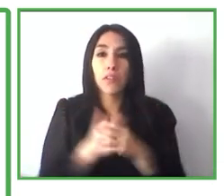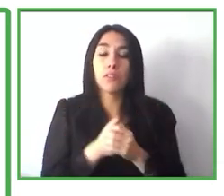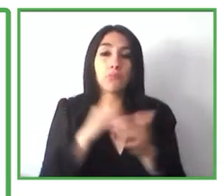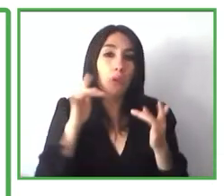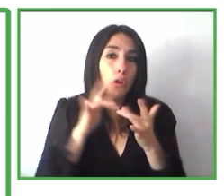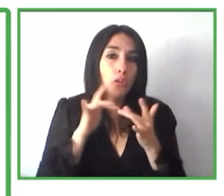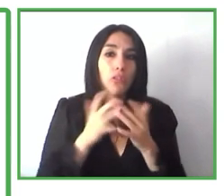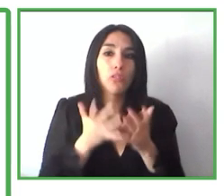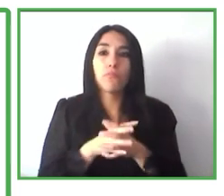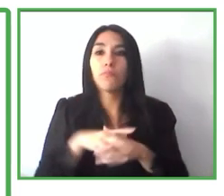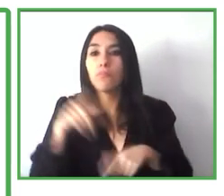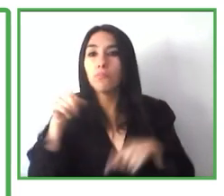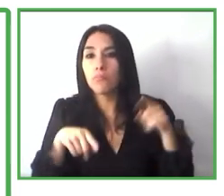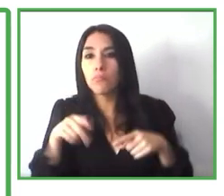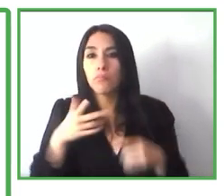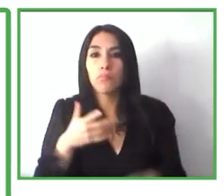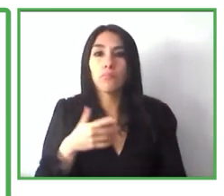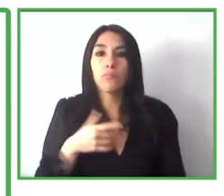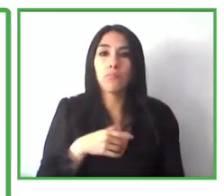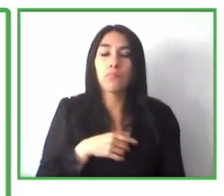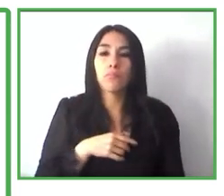servicio desde los años 90.